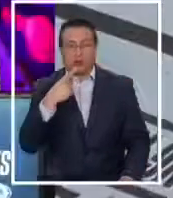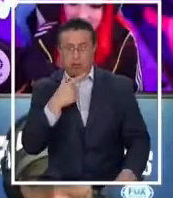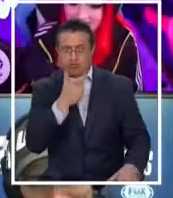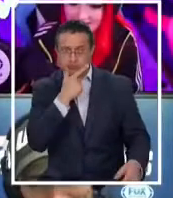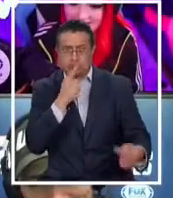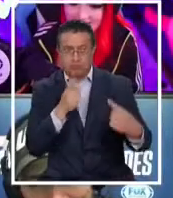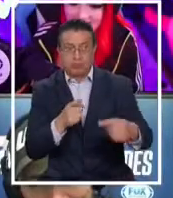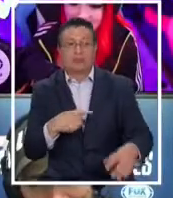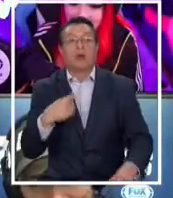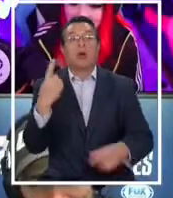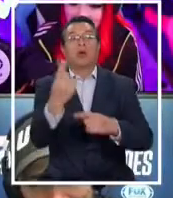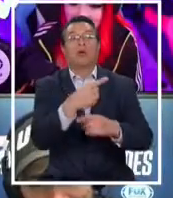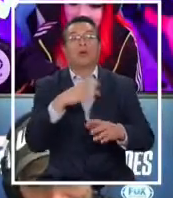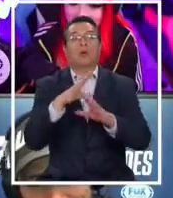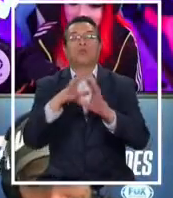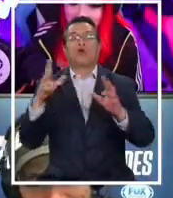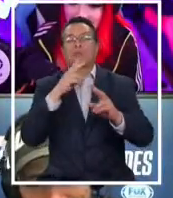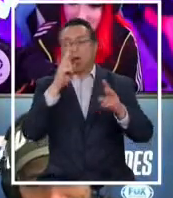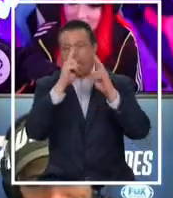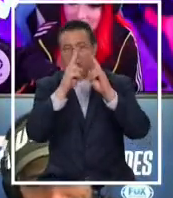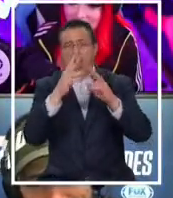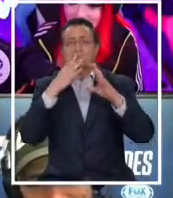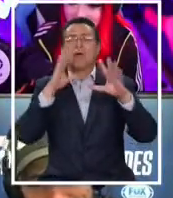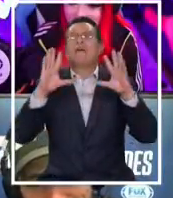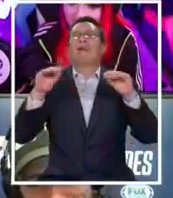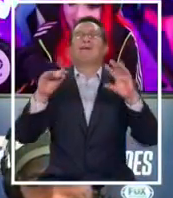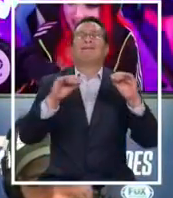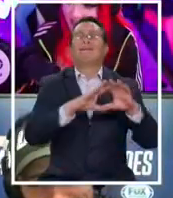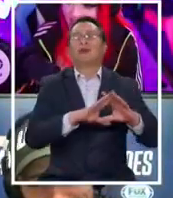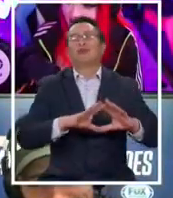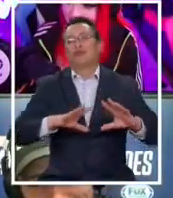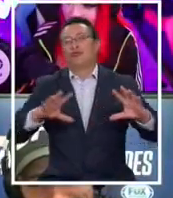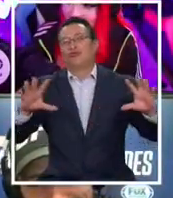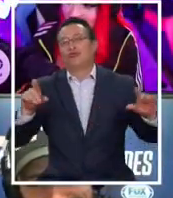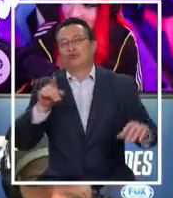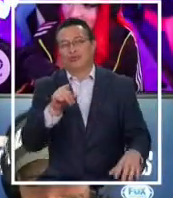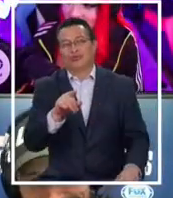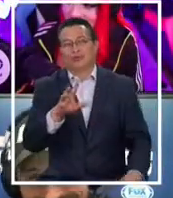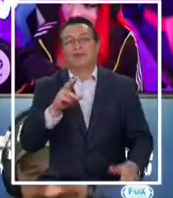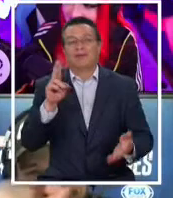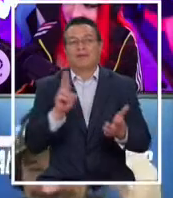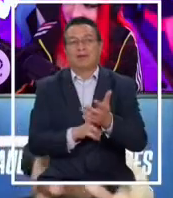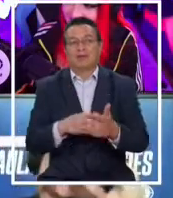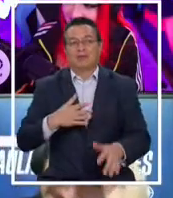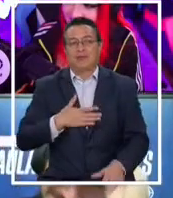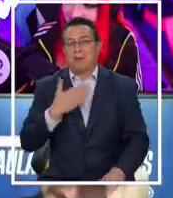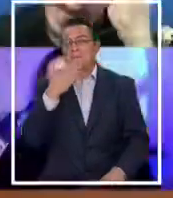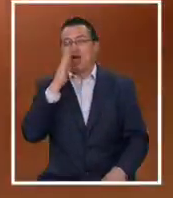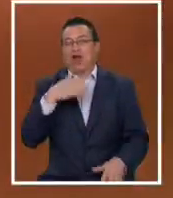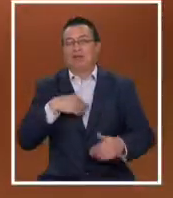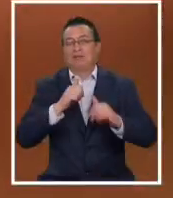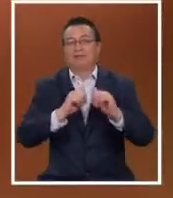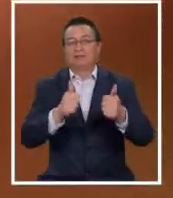La gente le hace mucho hype por lo que habla y en verdad yo soy mejor que él.